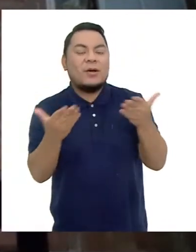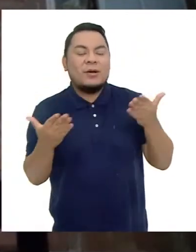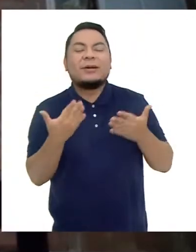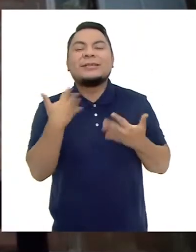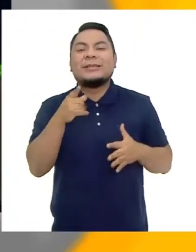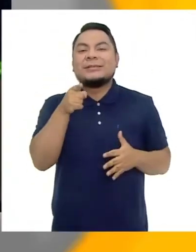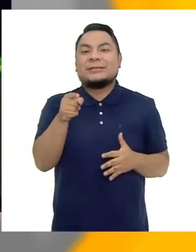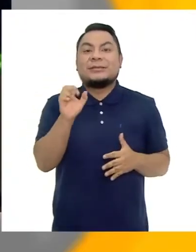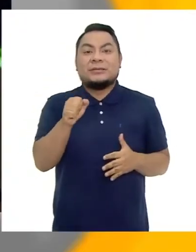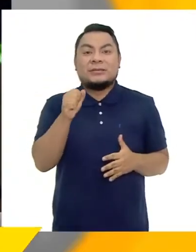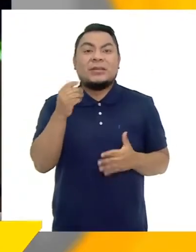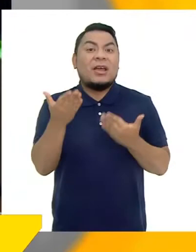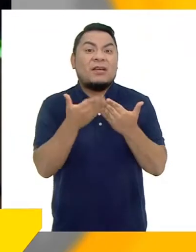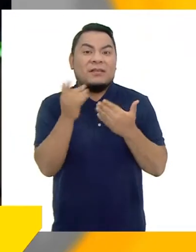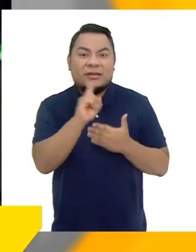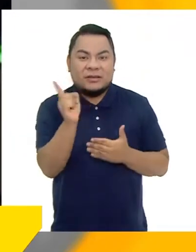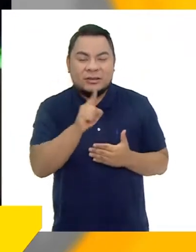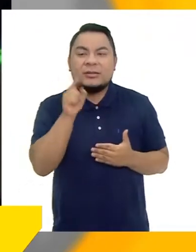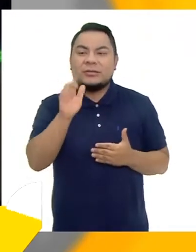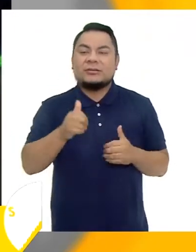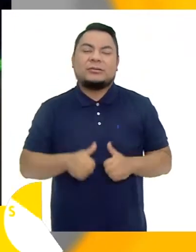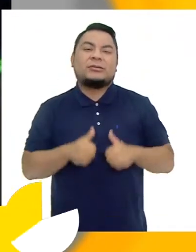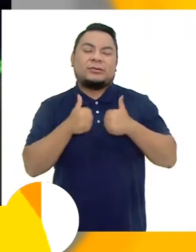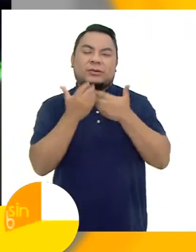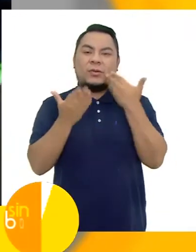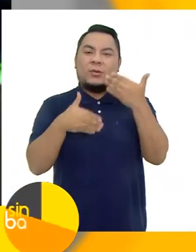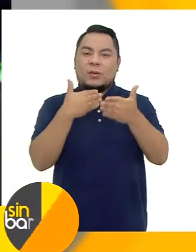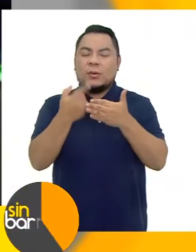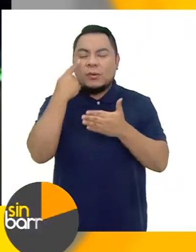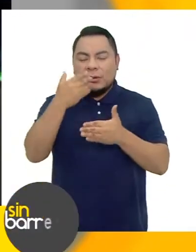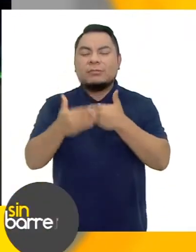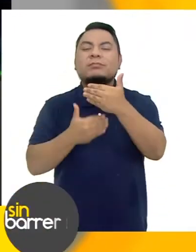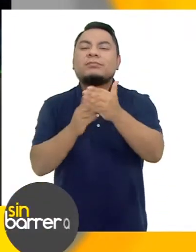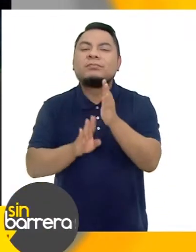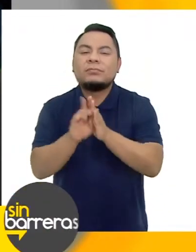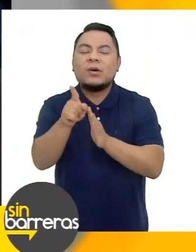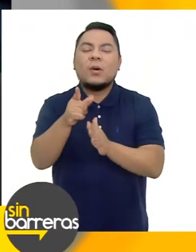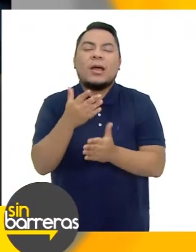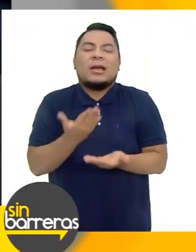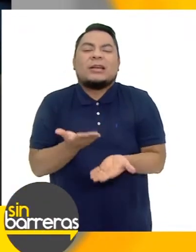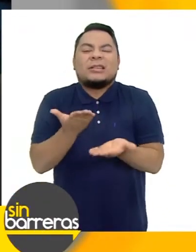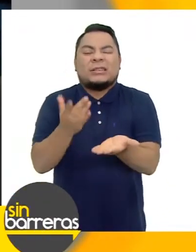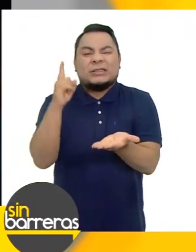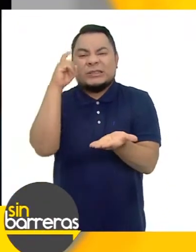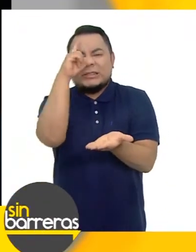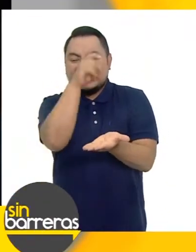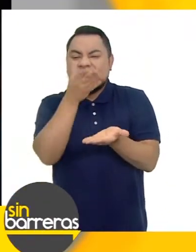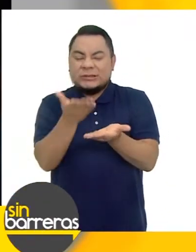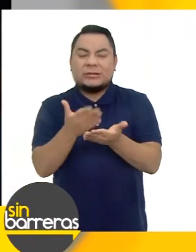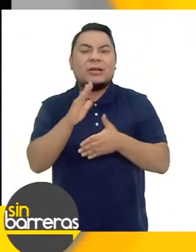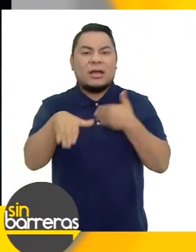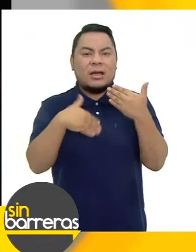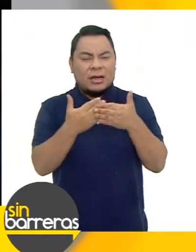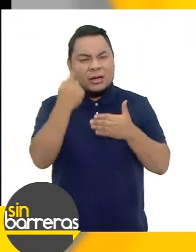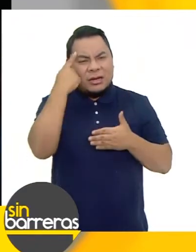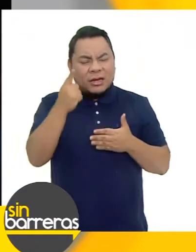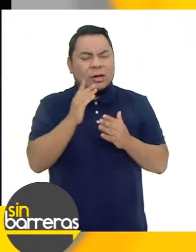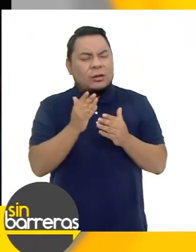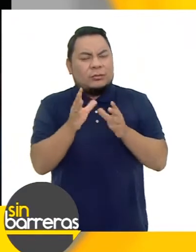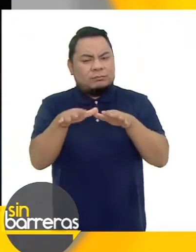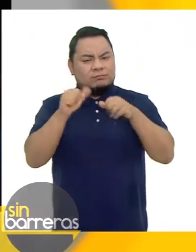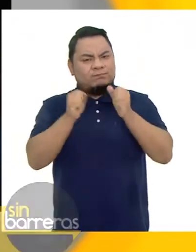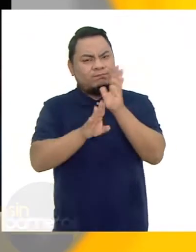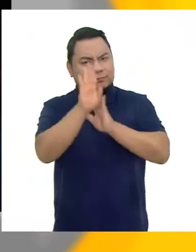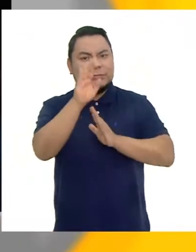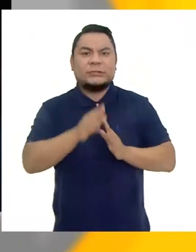las cosas, ya que no es fácil. En la vida hay muchos que tropiezan en el camino y hay que